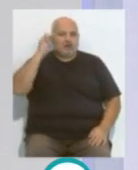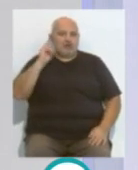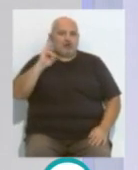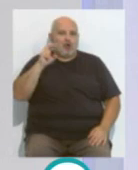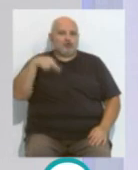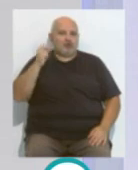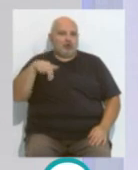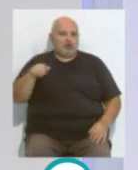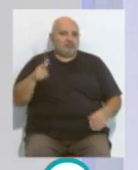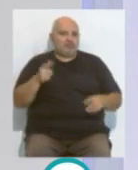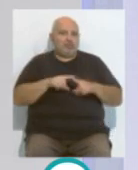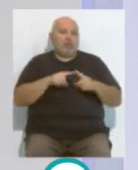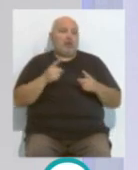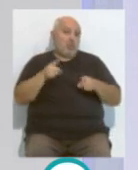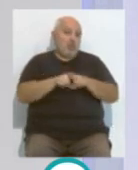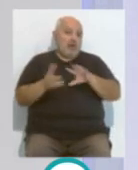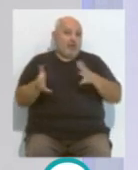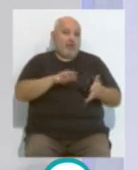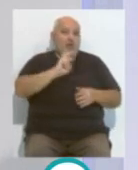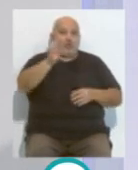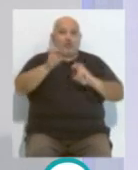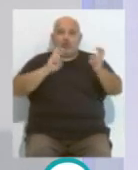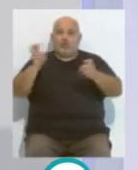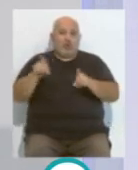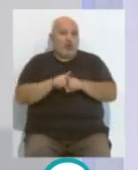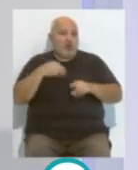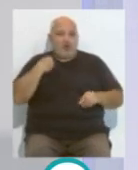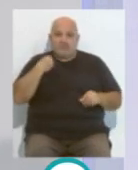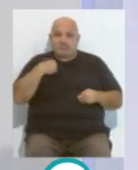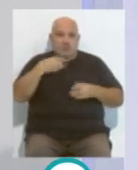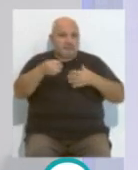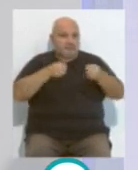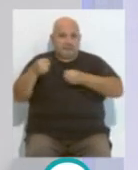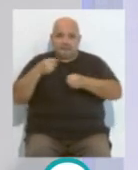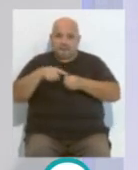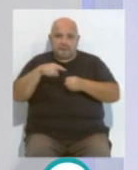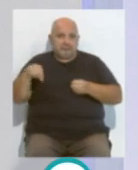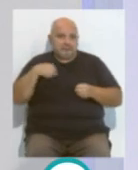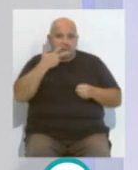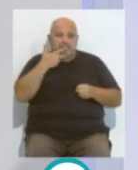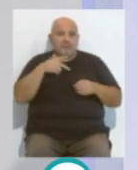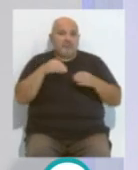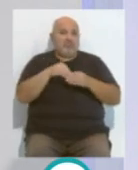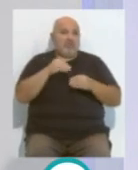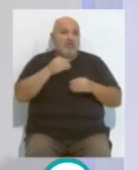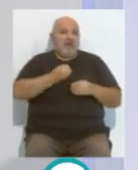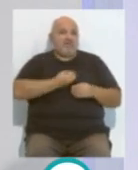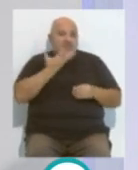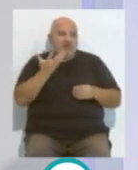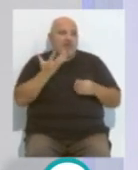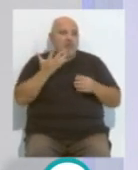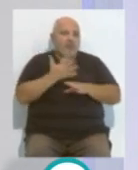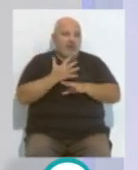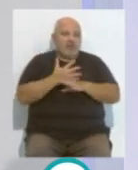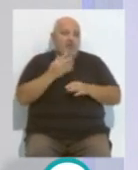línea parece buena y esperemos por el bien de todos que, por el bien de él, por el bien de la entidad y del aficionado, pues, que tenga